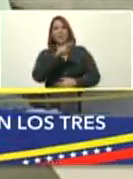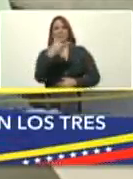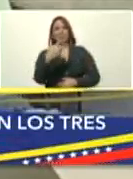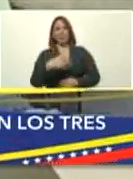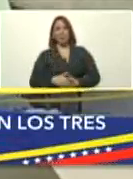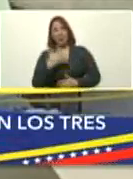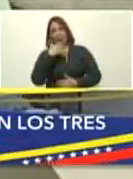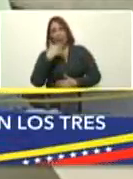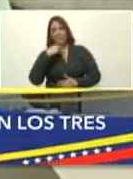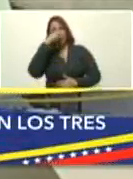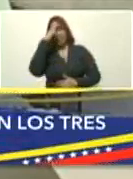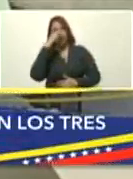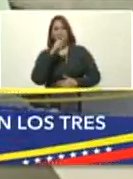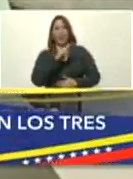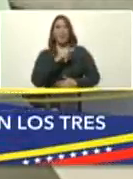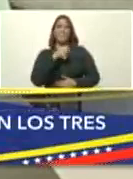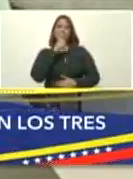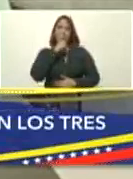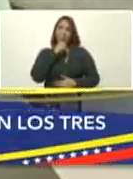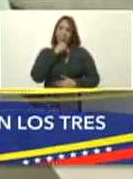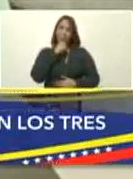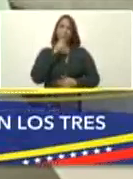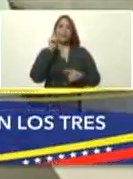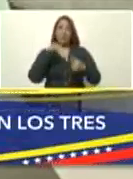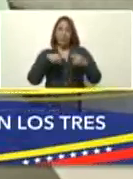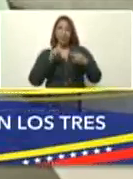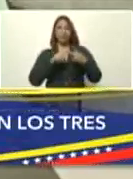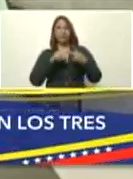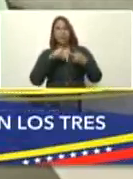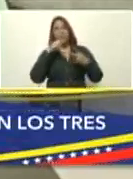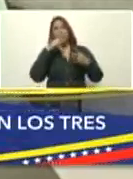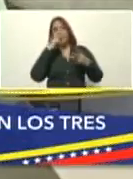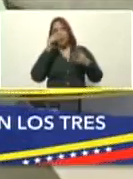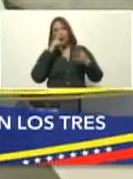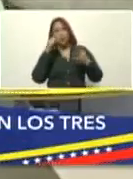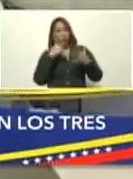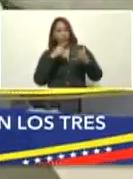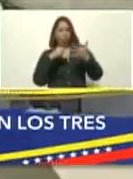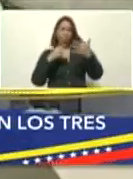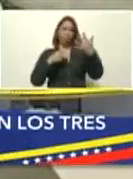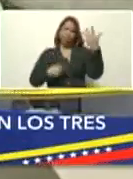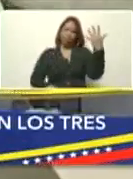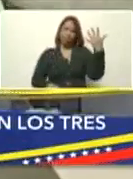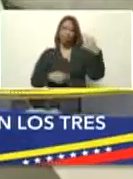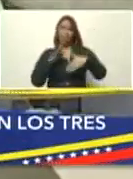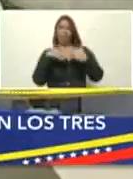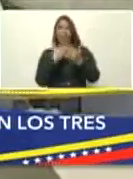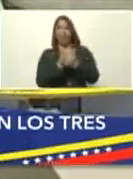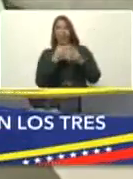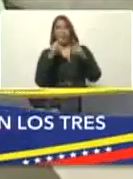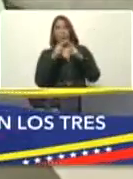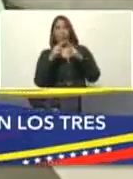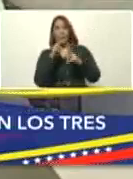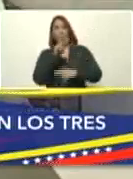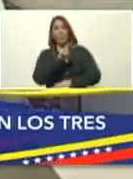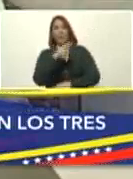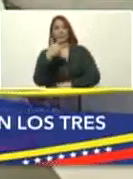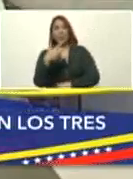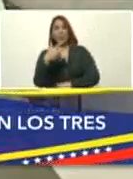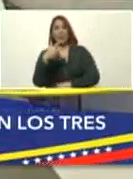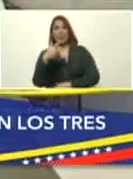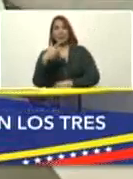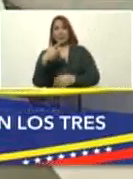Porque mi papá se llamaba Nicolás, mi abuelo Nicolás. Nicolás Maduro, Maduro, Maduro, Maduro, Maduro, Maduro. Hasta que se conoce, 23 generaciones